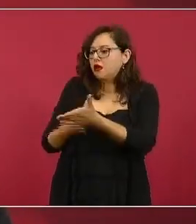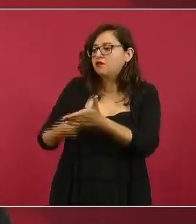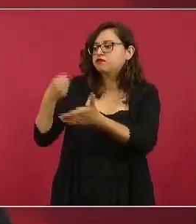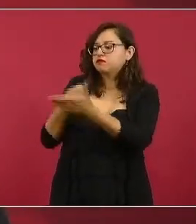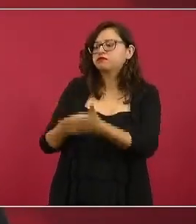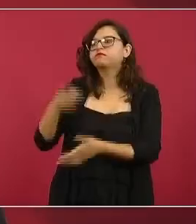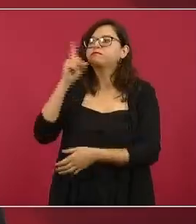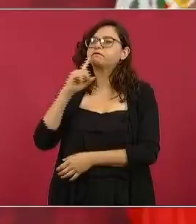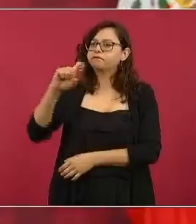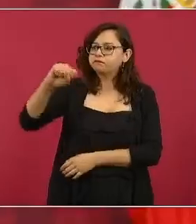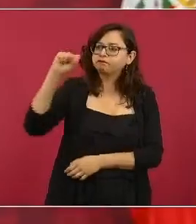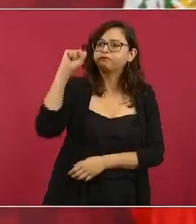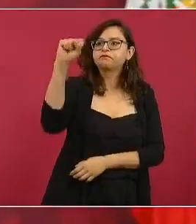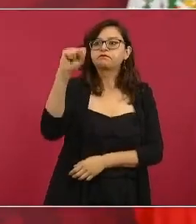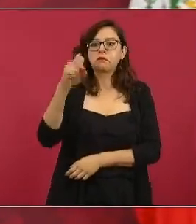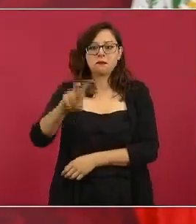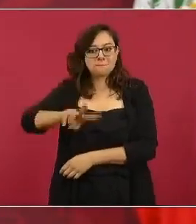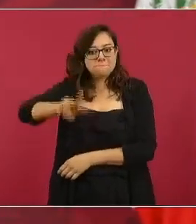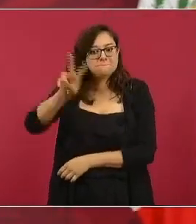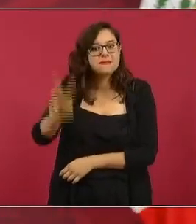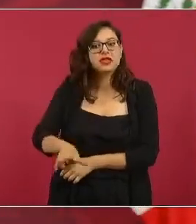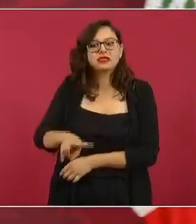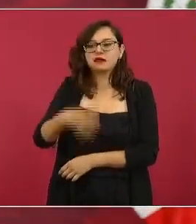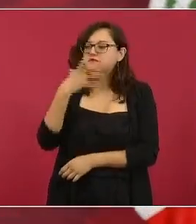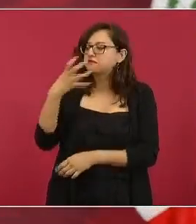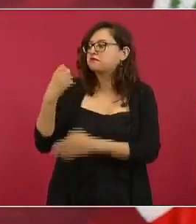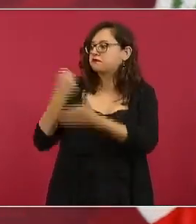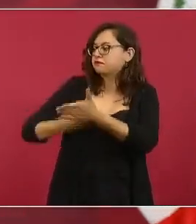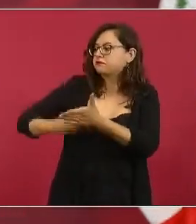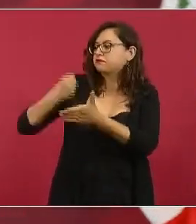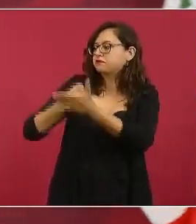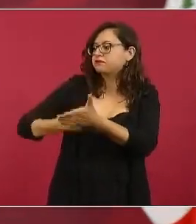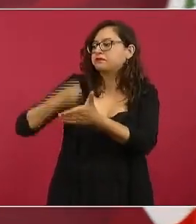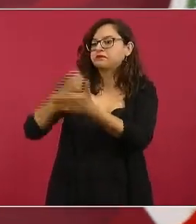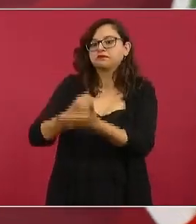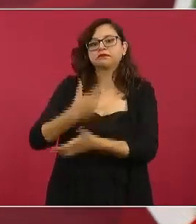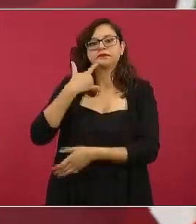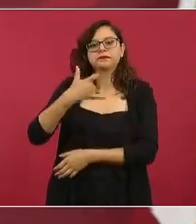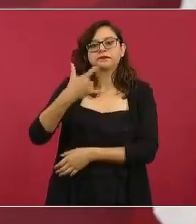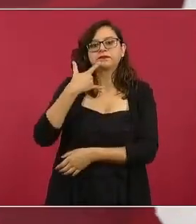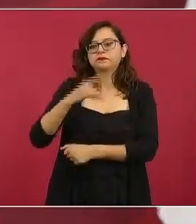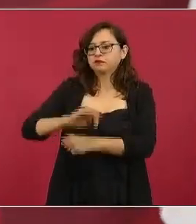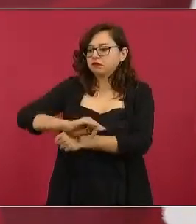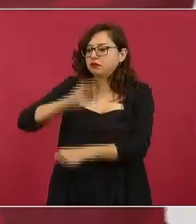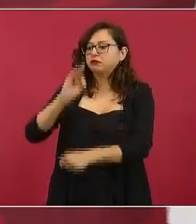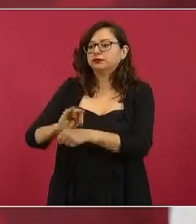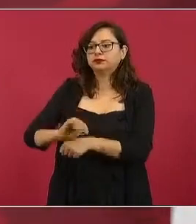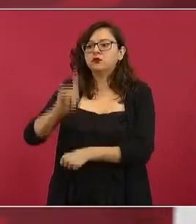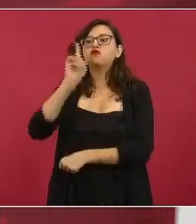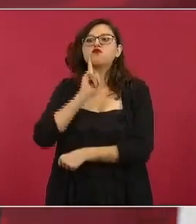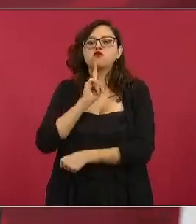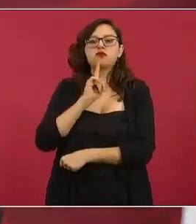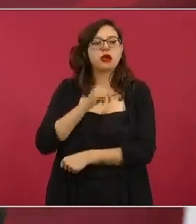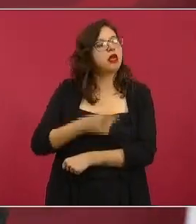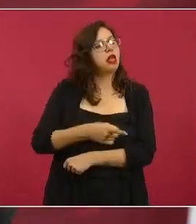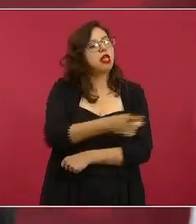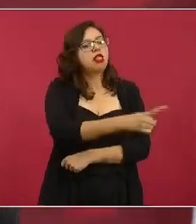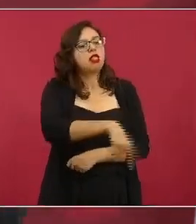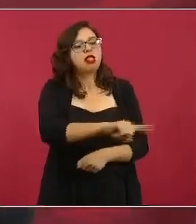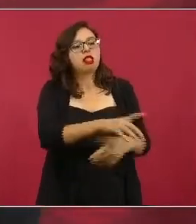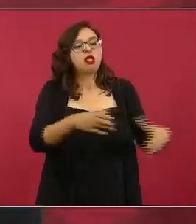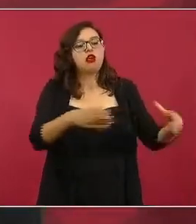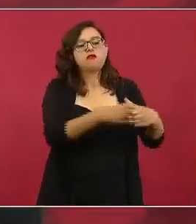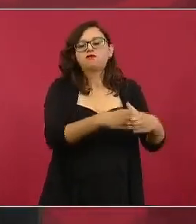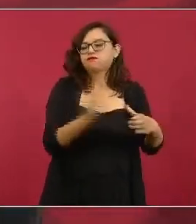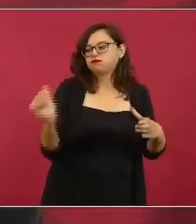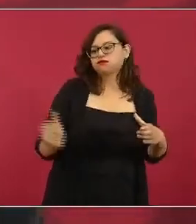feministas y están luchando legítimamente en favor de las mujeres cuando hay